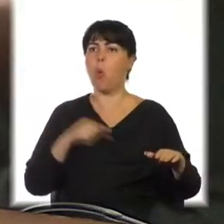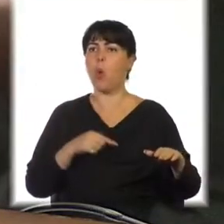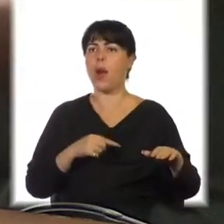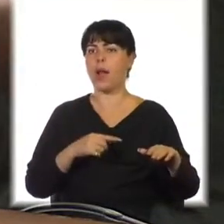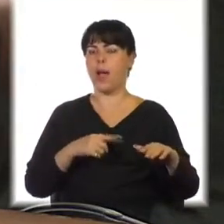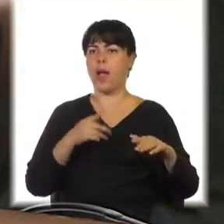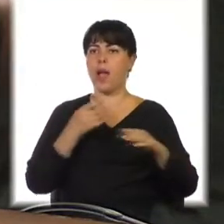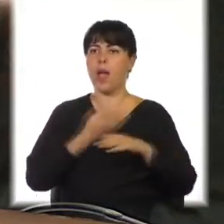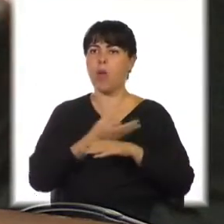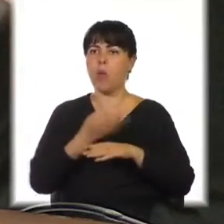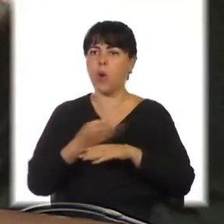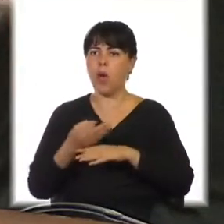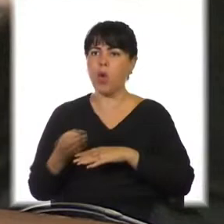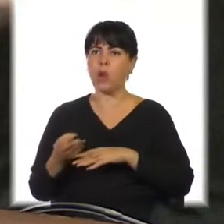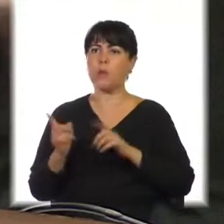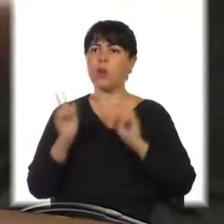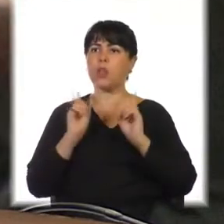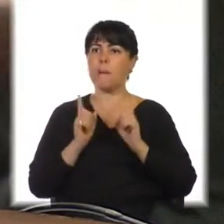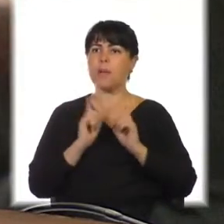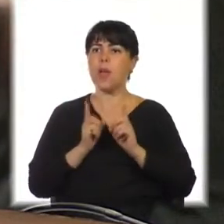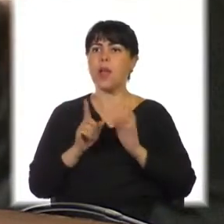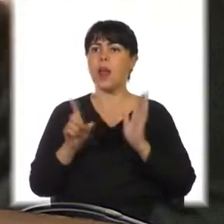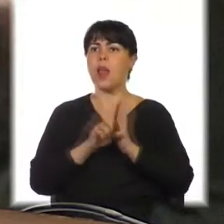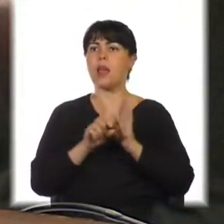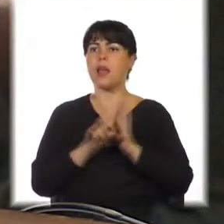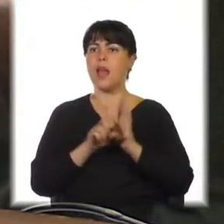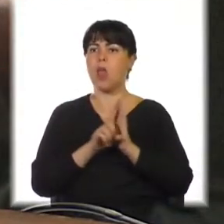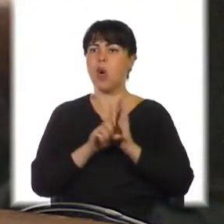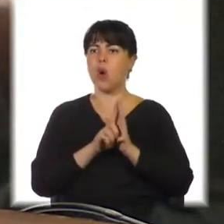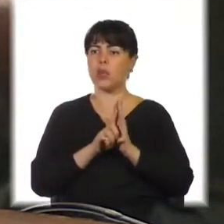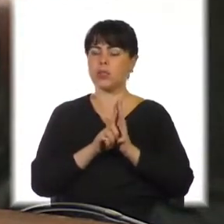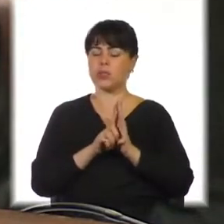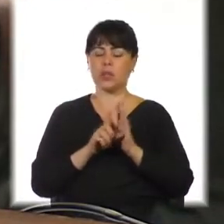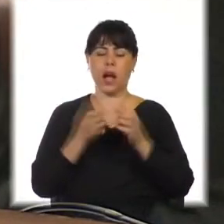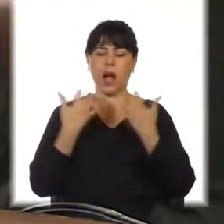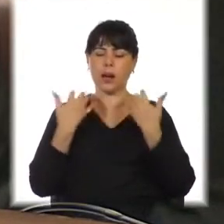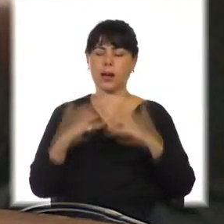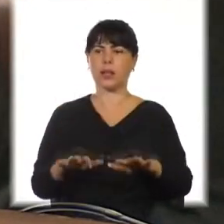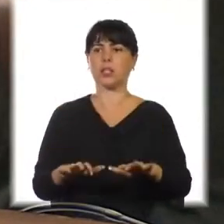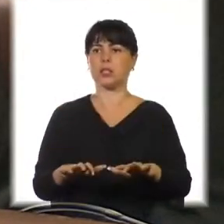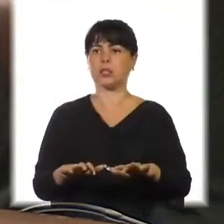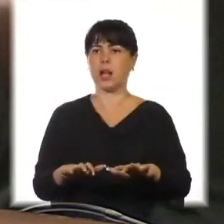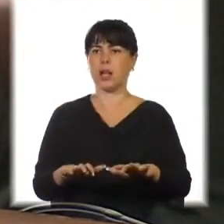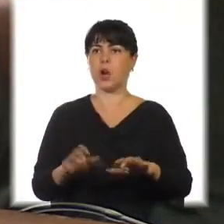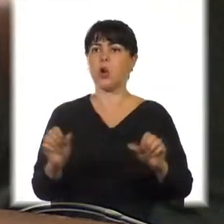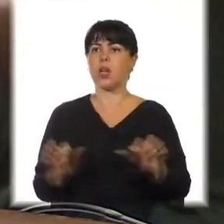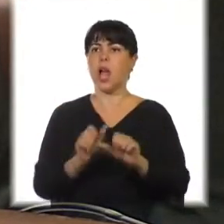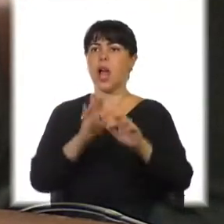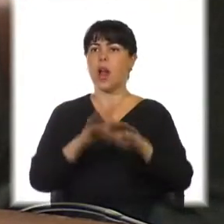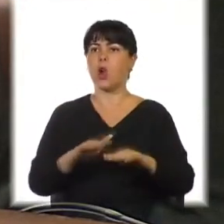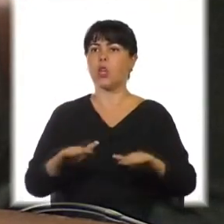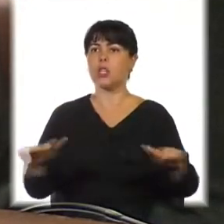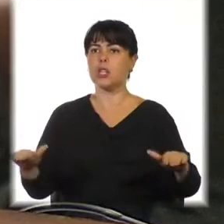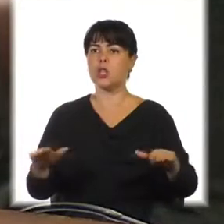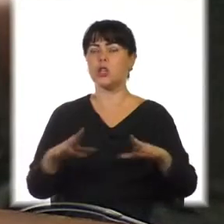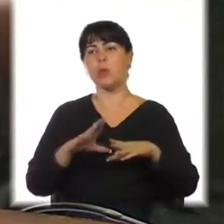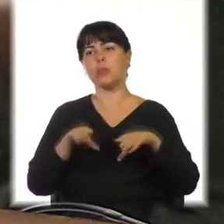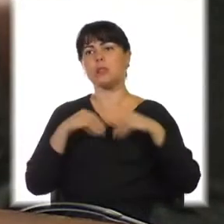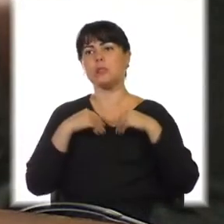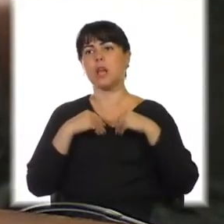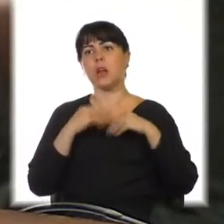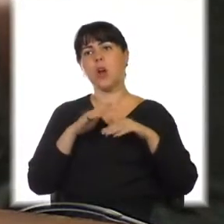educadores y legisladores a rechazar todas las políticas que condicionen a los niños para aceptar como normal